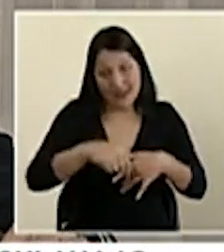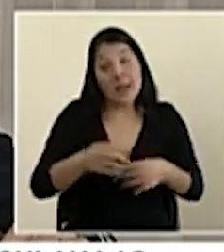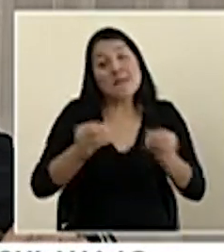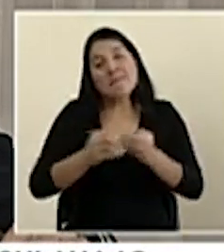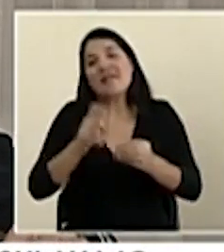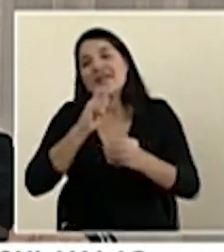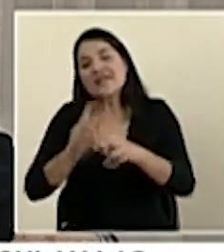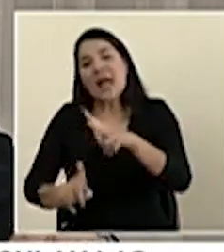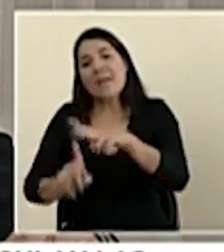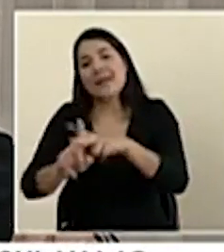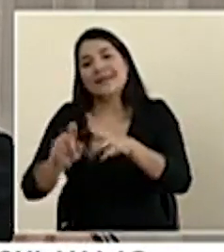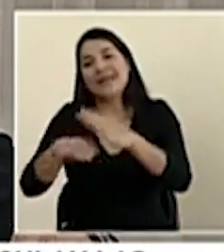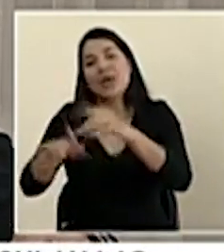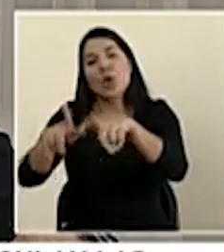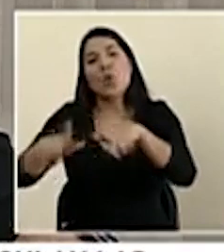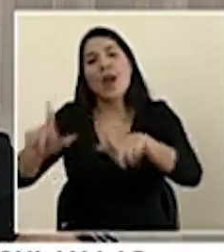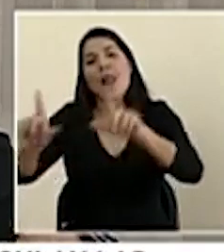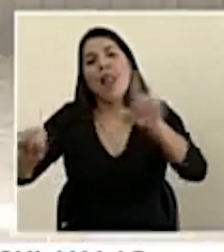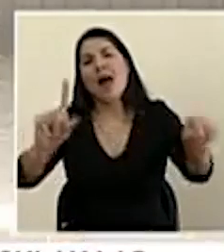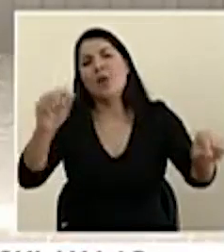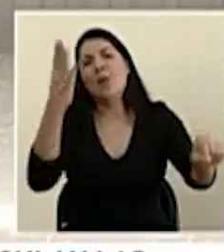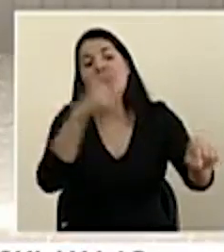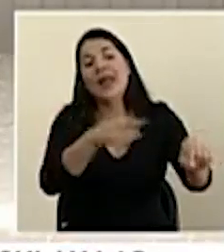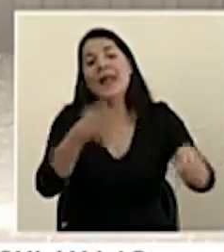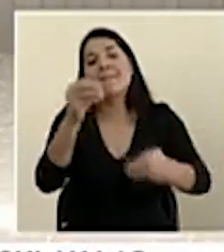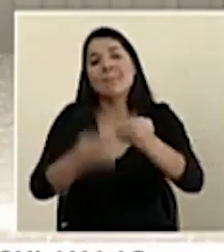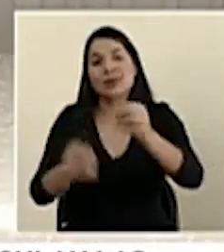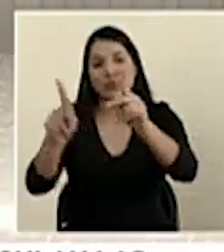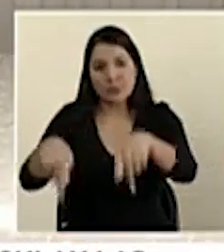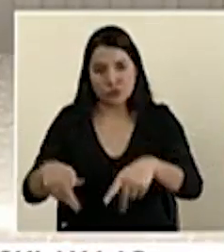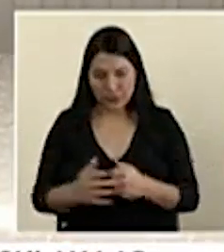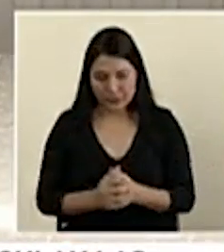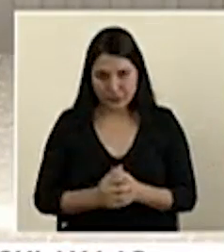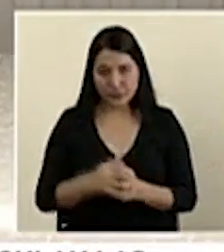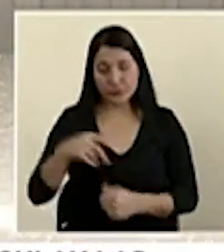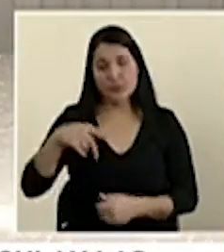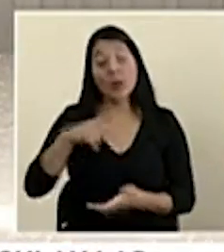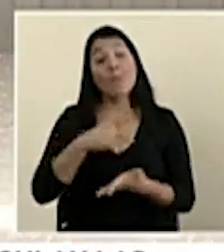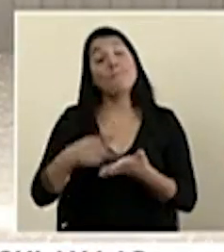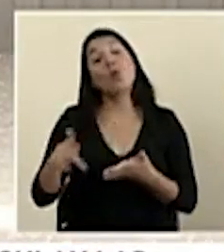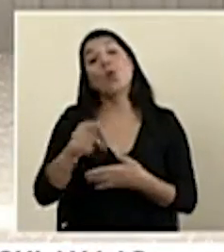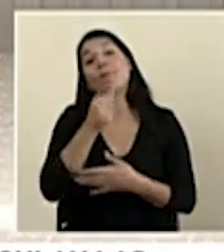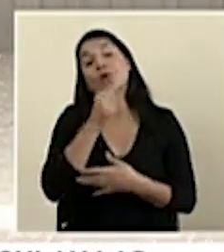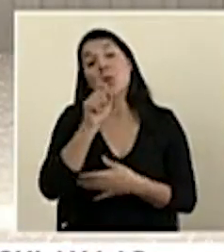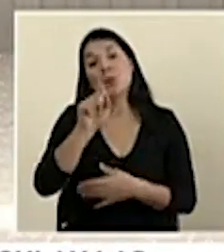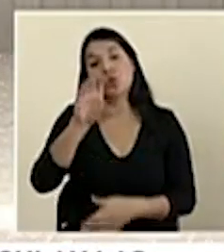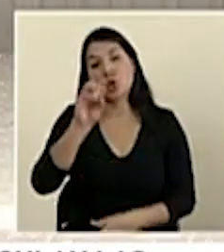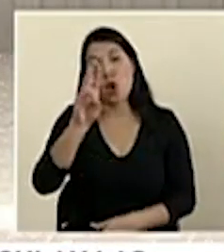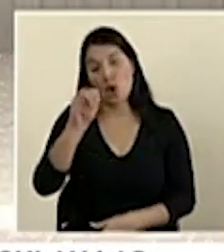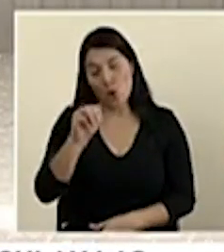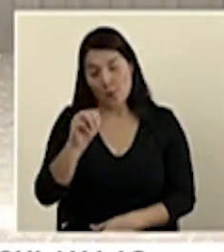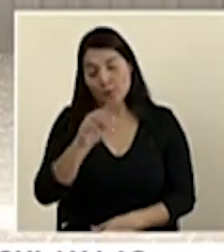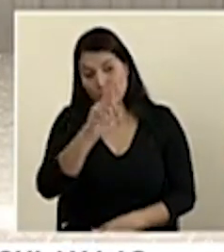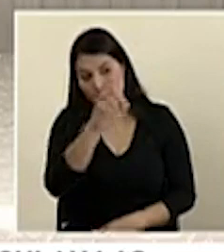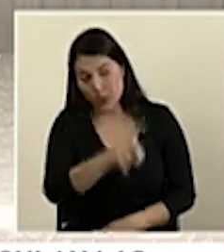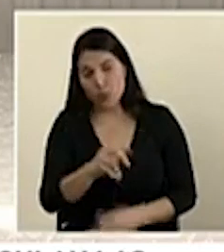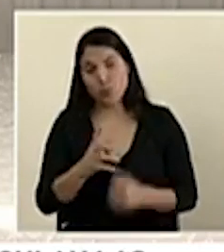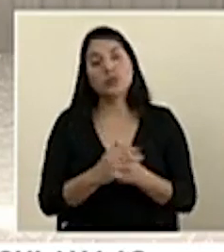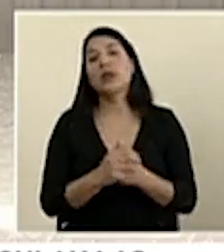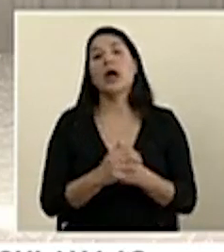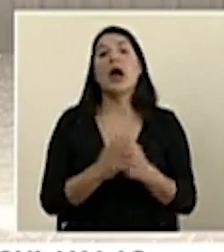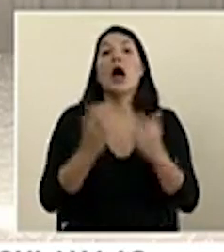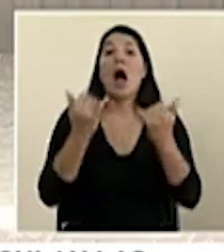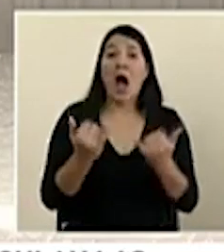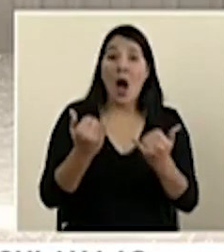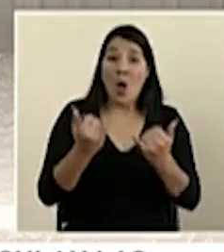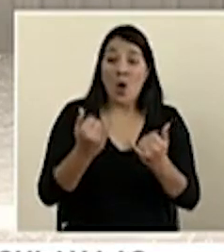densamente pobladas. PuroPeriodismo.com y Sociable Comunicaciones preguntan, ¿la reconstrucción económica para